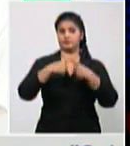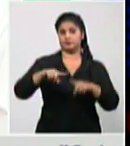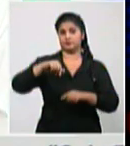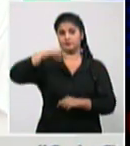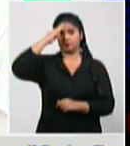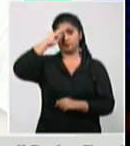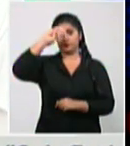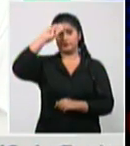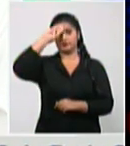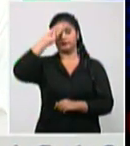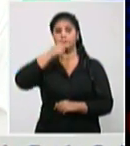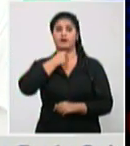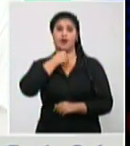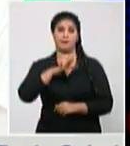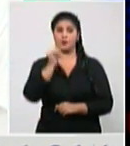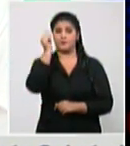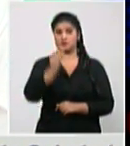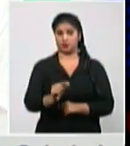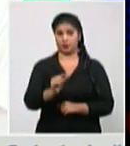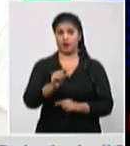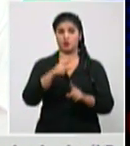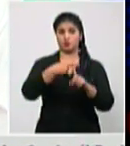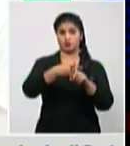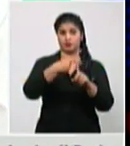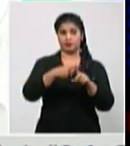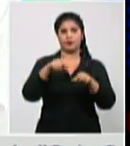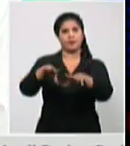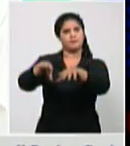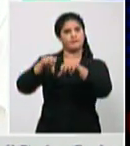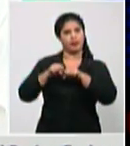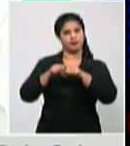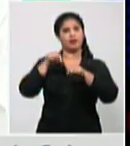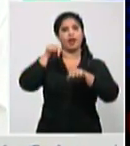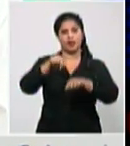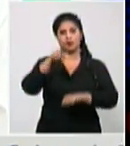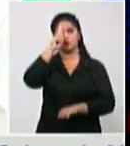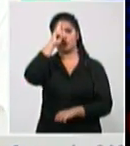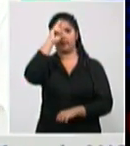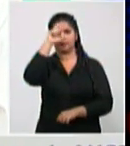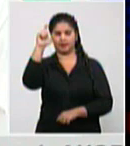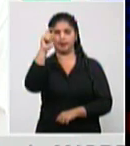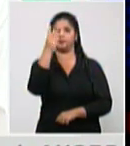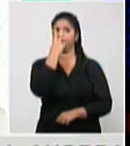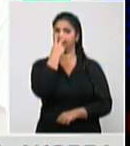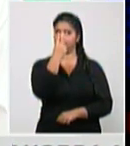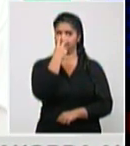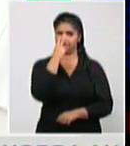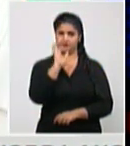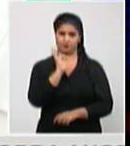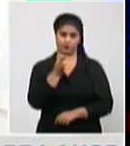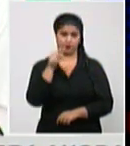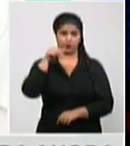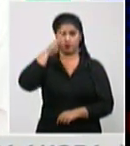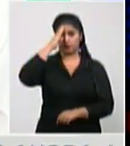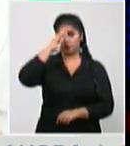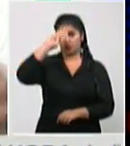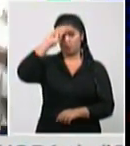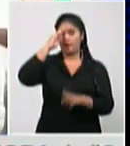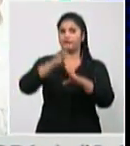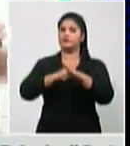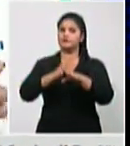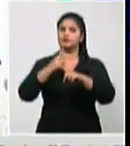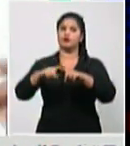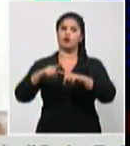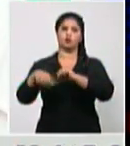enfermedad para evitar la gravedad pues hay protocolos que se han ido perfeccionando de tratamiento desde el momento